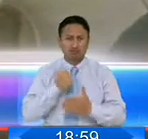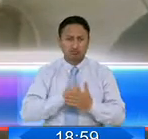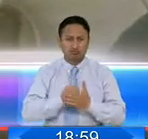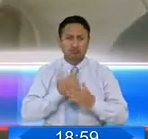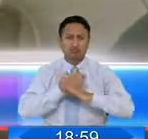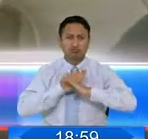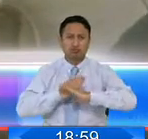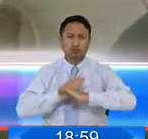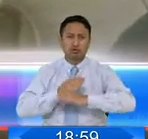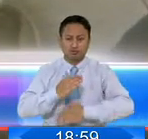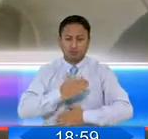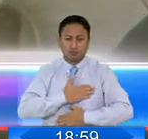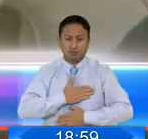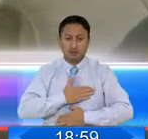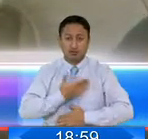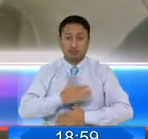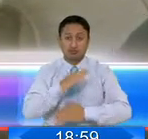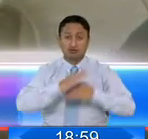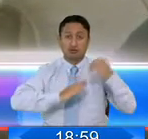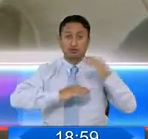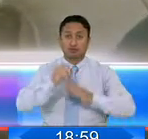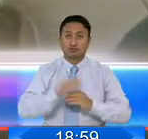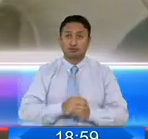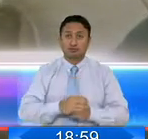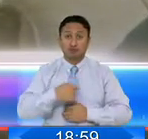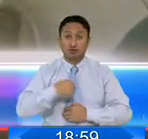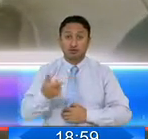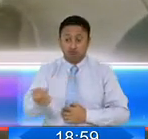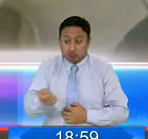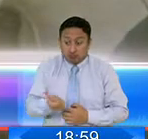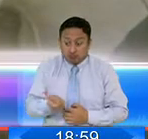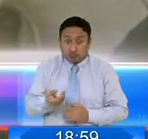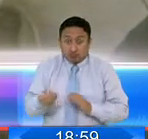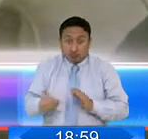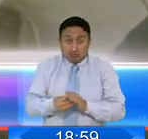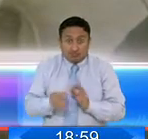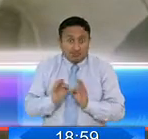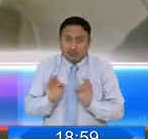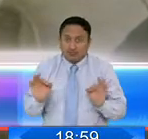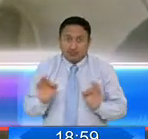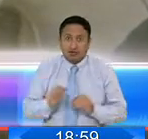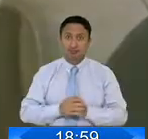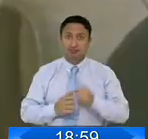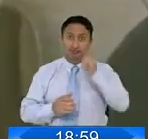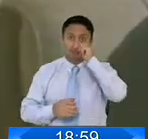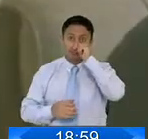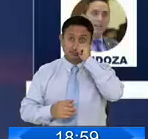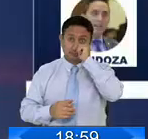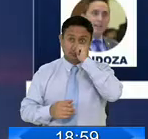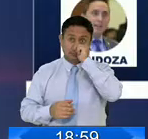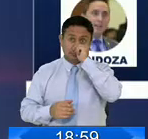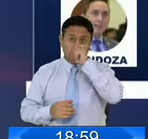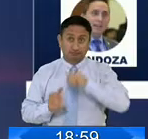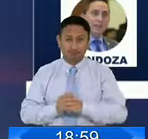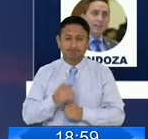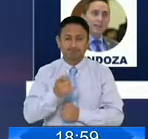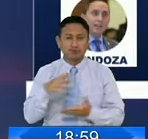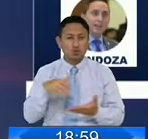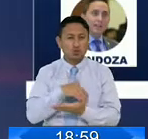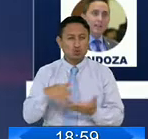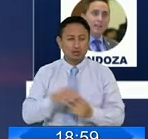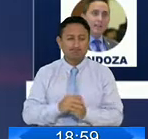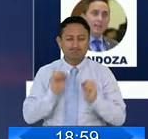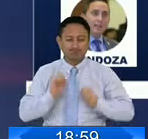mi inocencia, porque yo no he recibido un solo centavo. El legislador manifiesta que sospecha de una